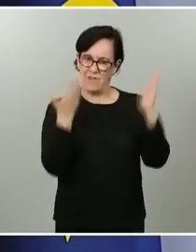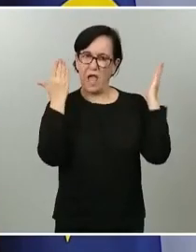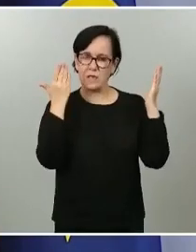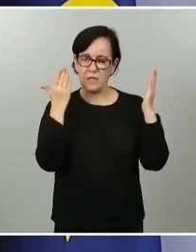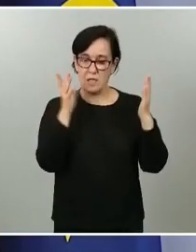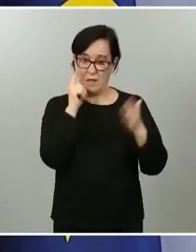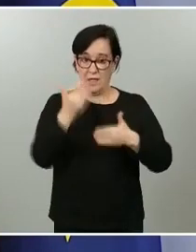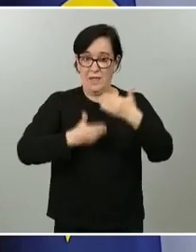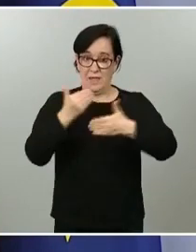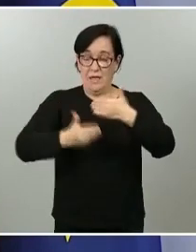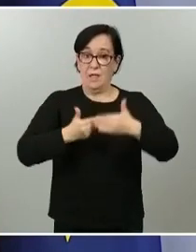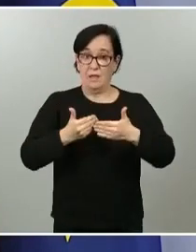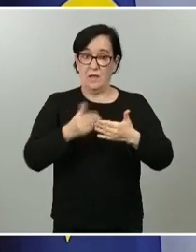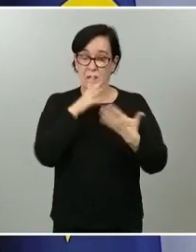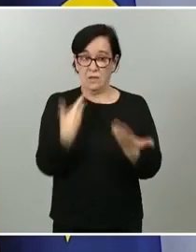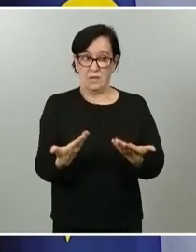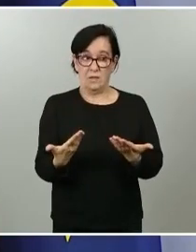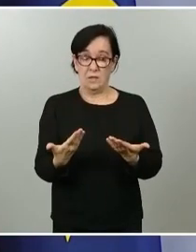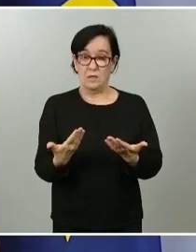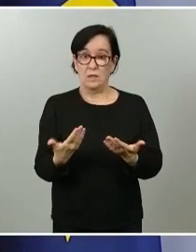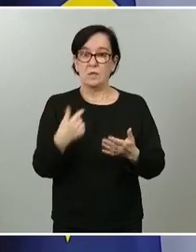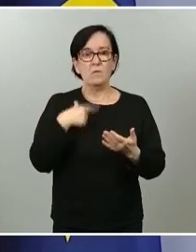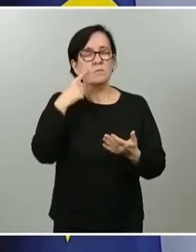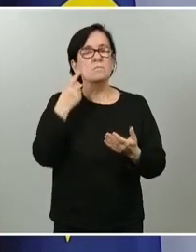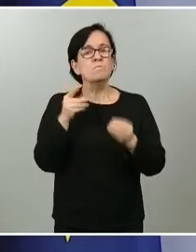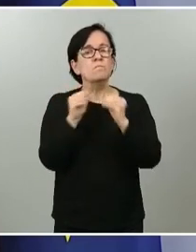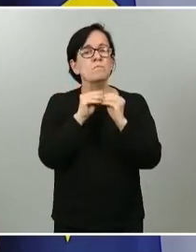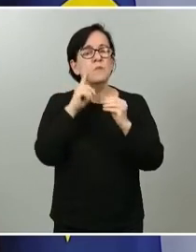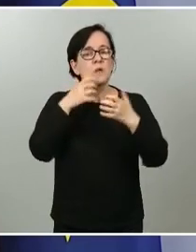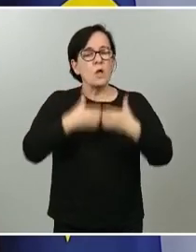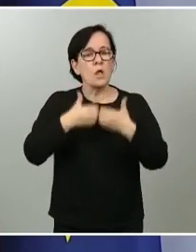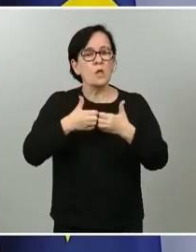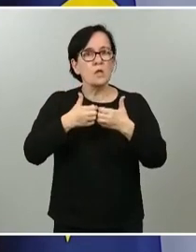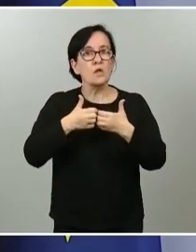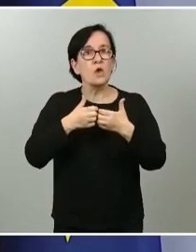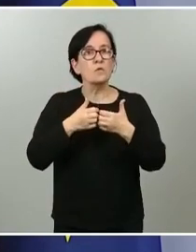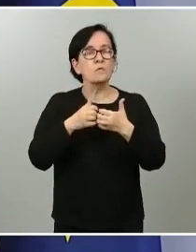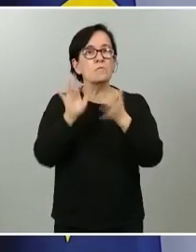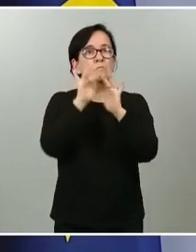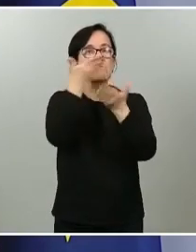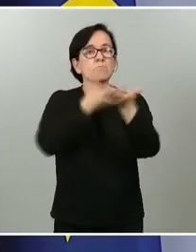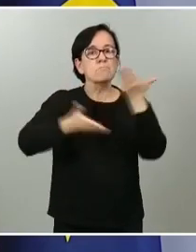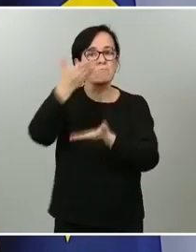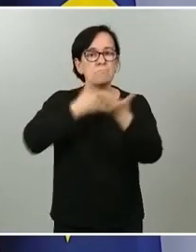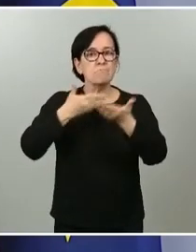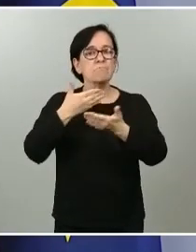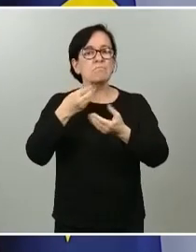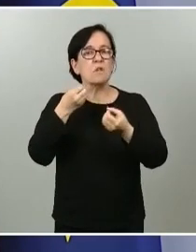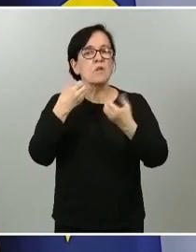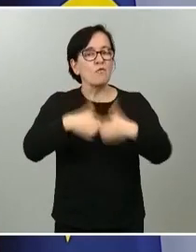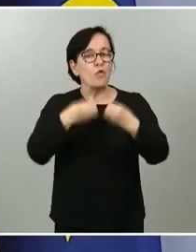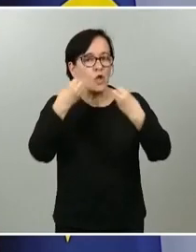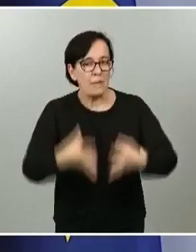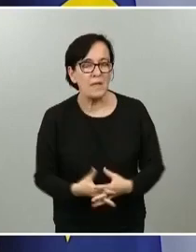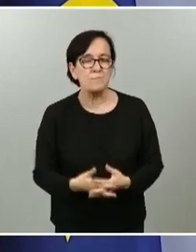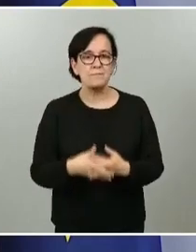etapa que estamos abordando, pero constatando también que los mecanismos de gobernanza están funcionando. Ha habido algunas propuestas